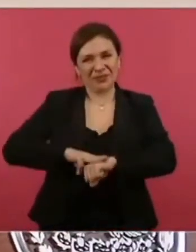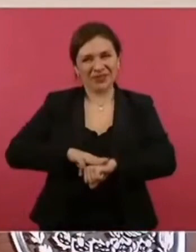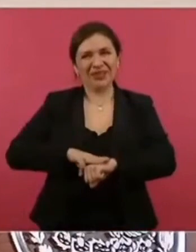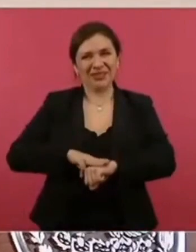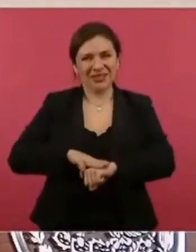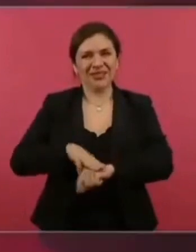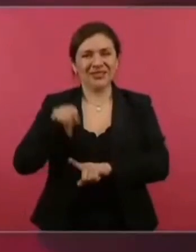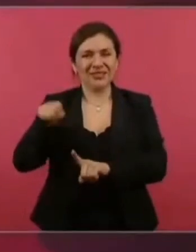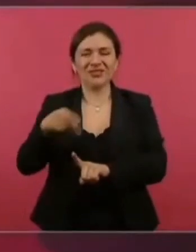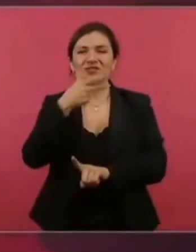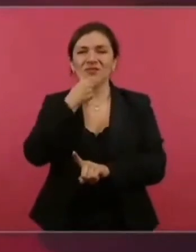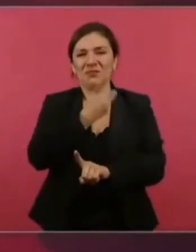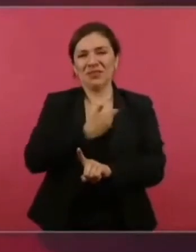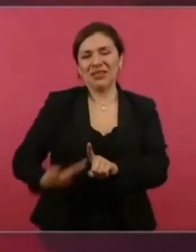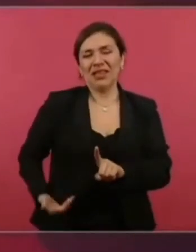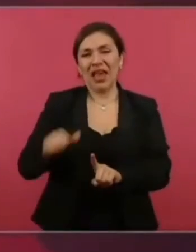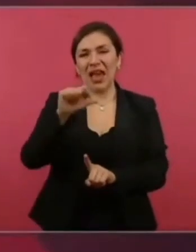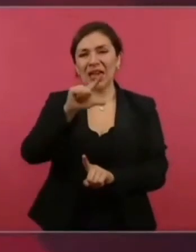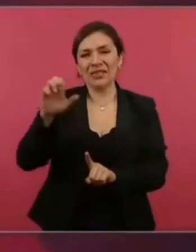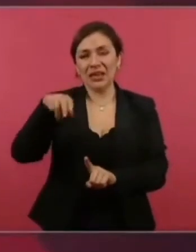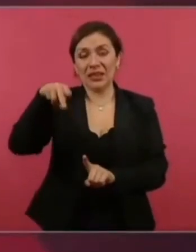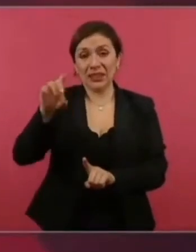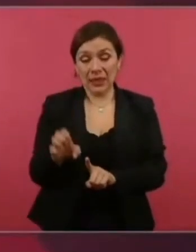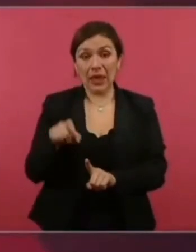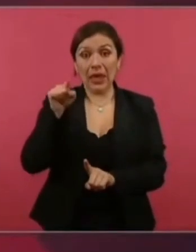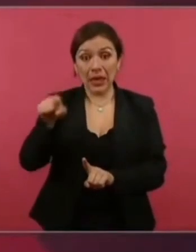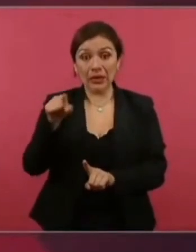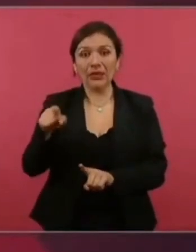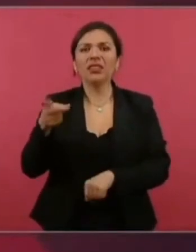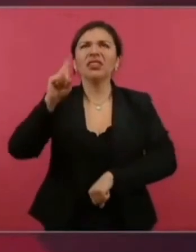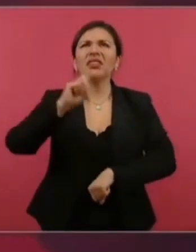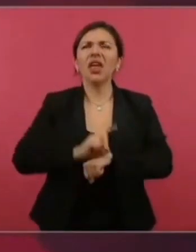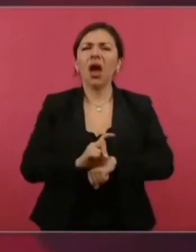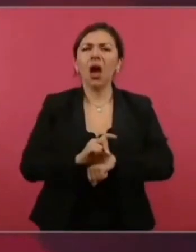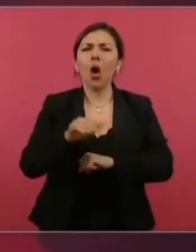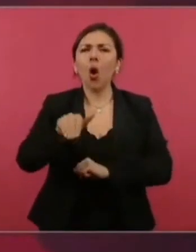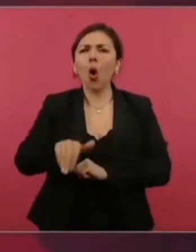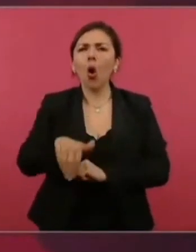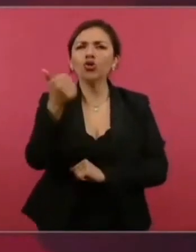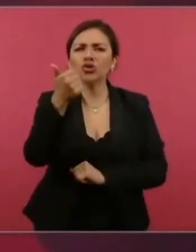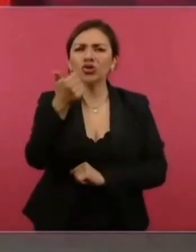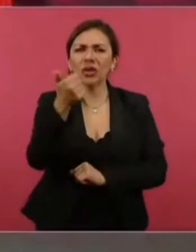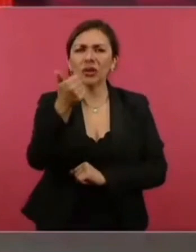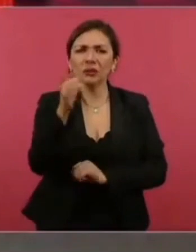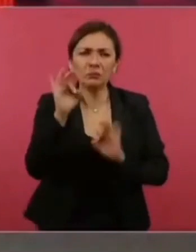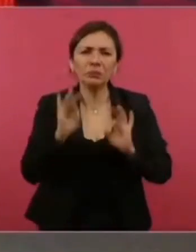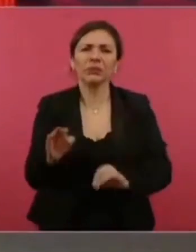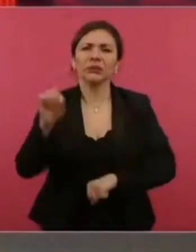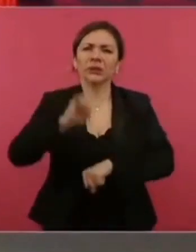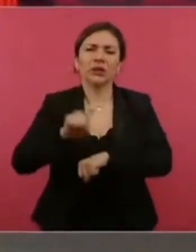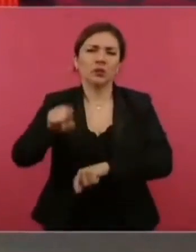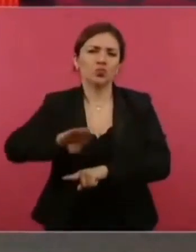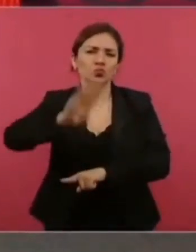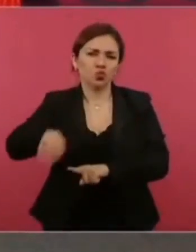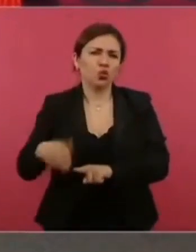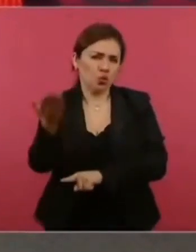al presidente Allende va a ser el 11, el día de su muerte,